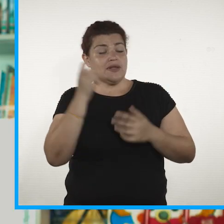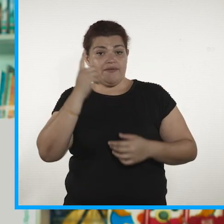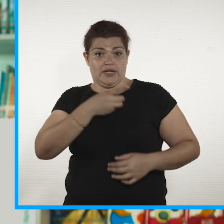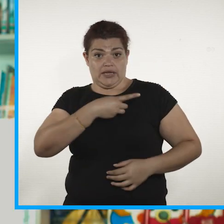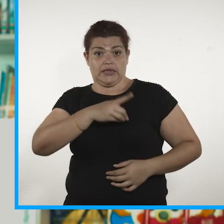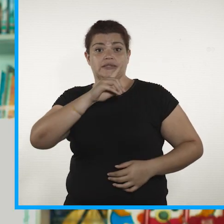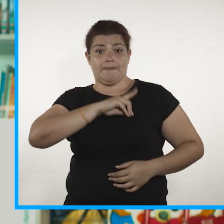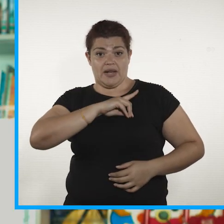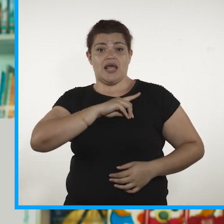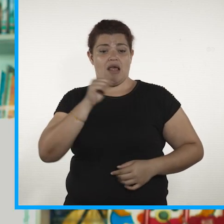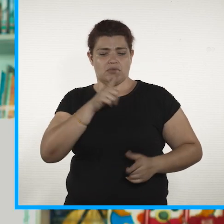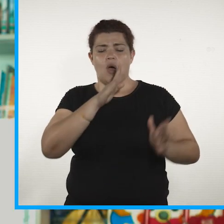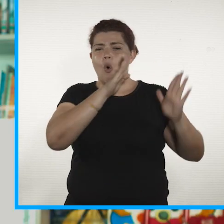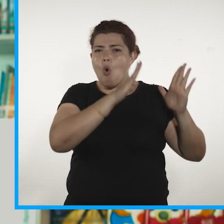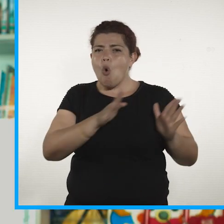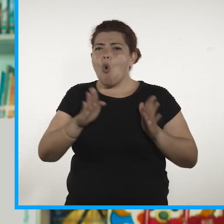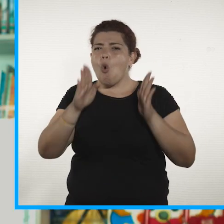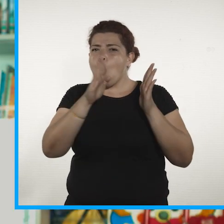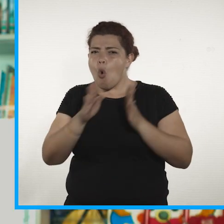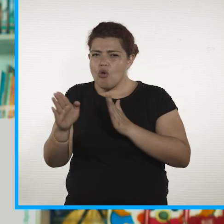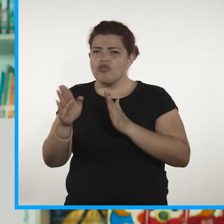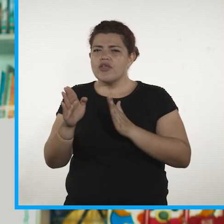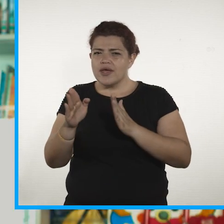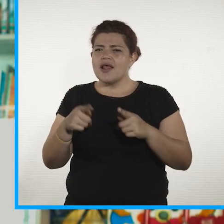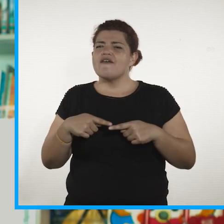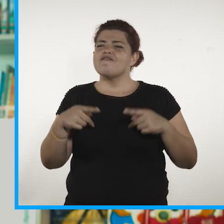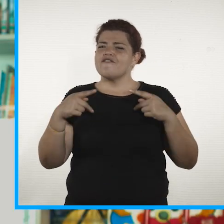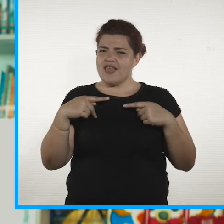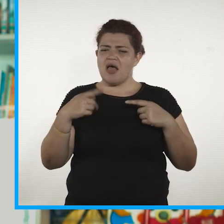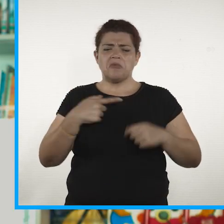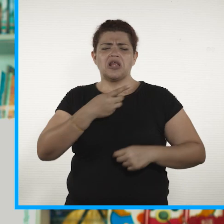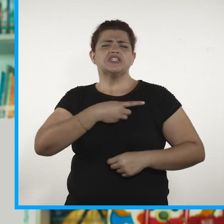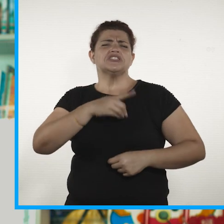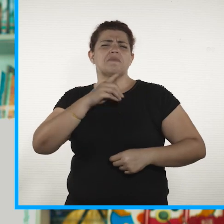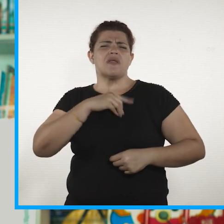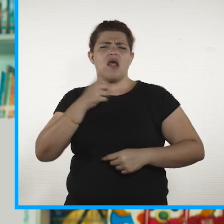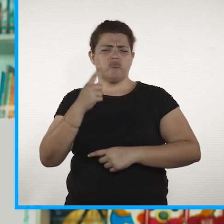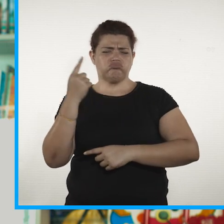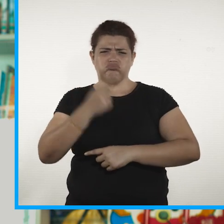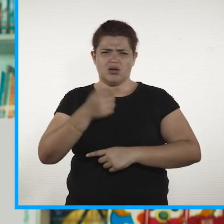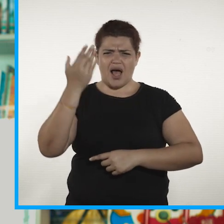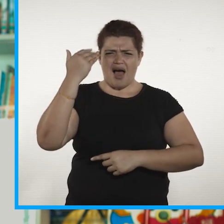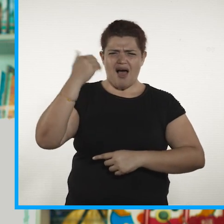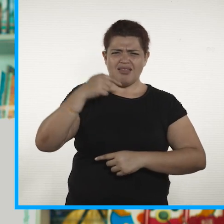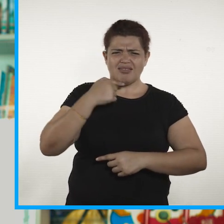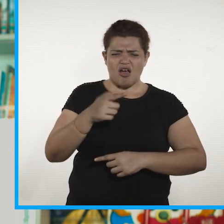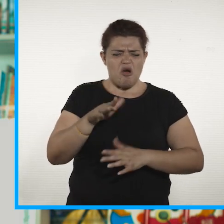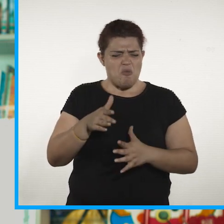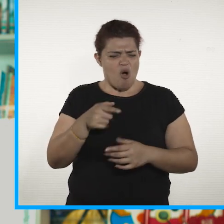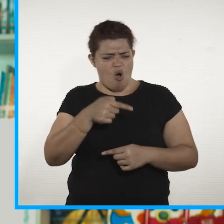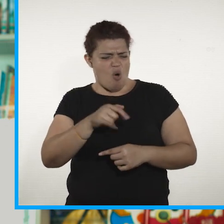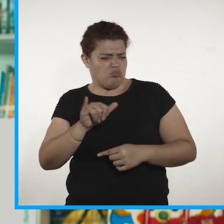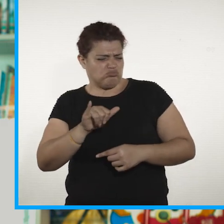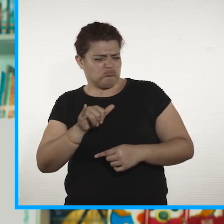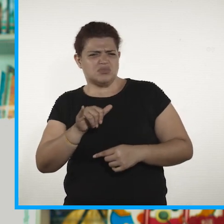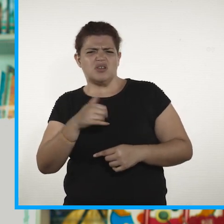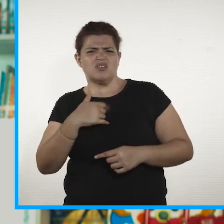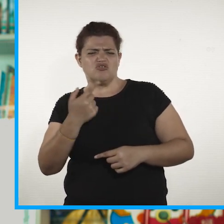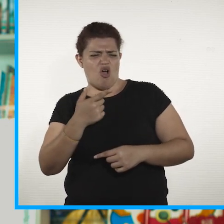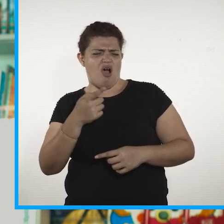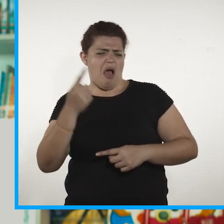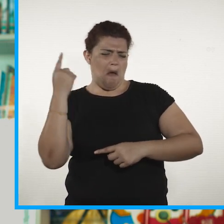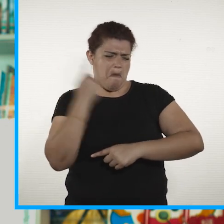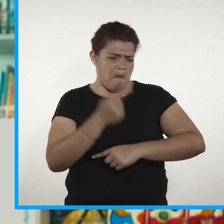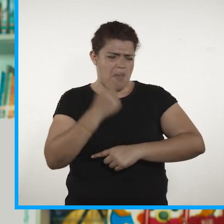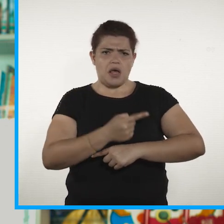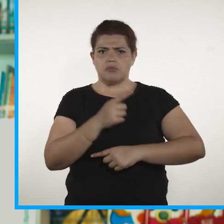disciplina recordemos que es el orden que tenemos que tener en nuestra vida. No es disciplinar como lo que hablábamos antes que